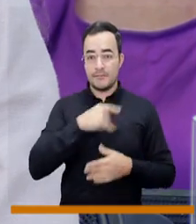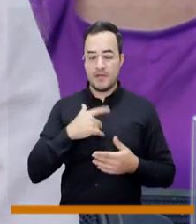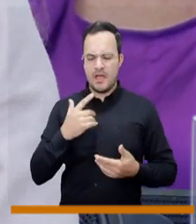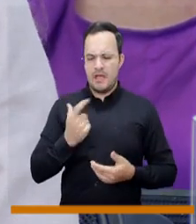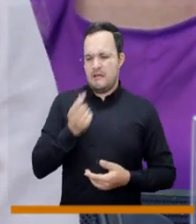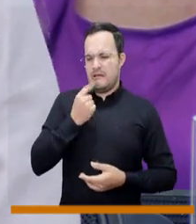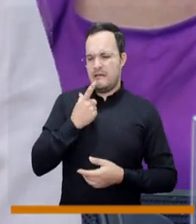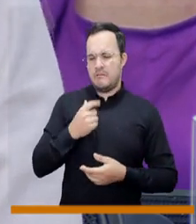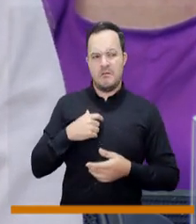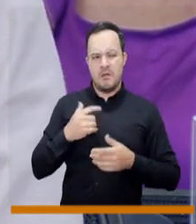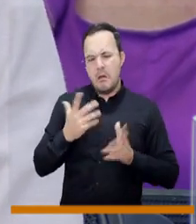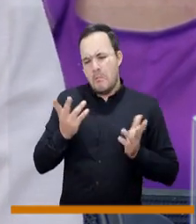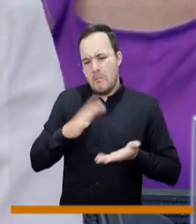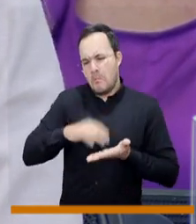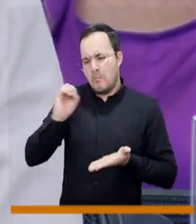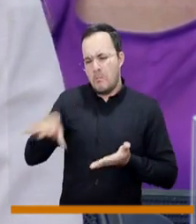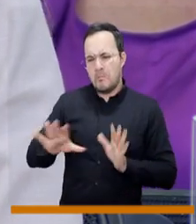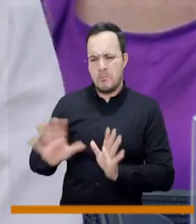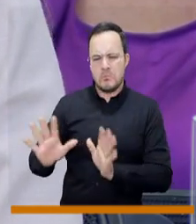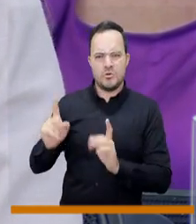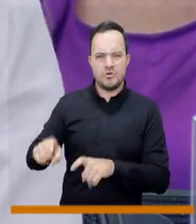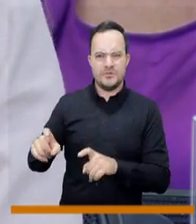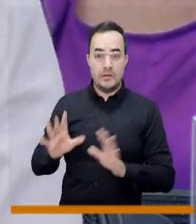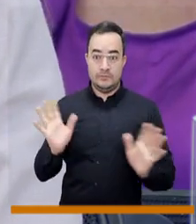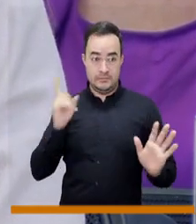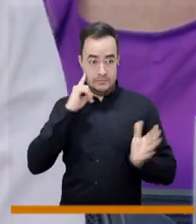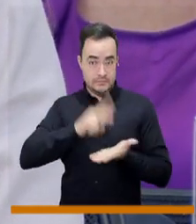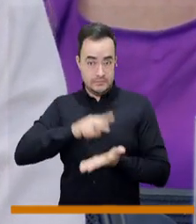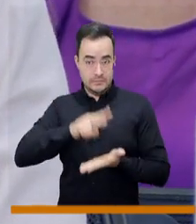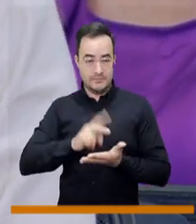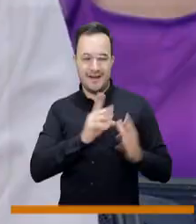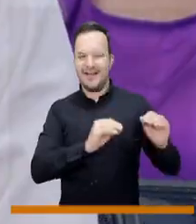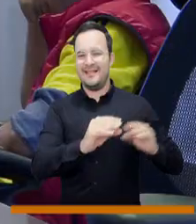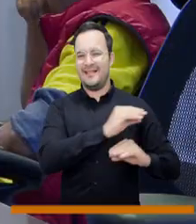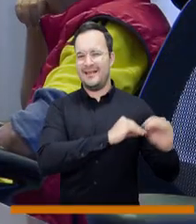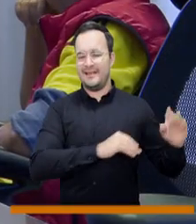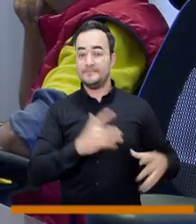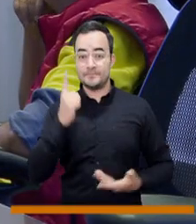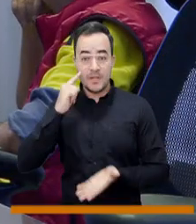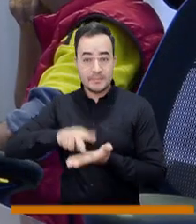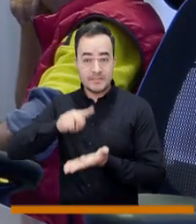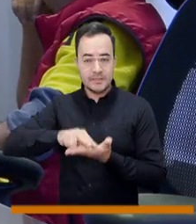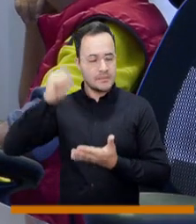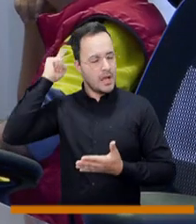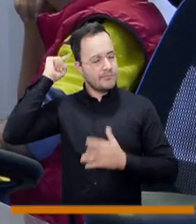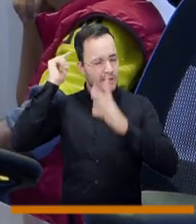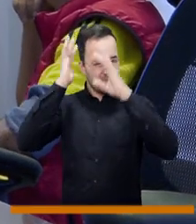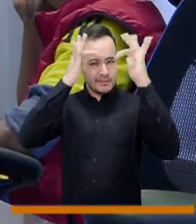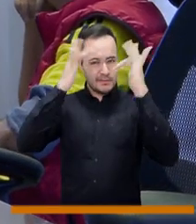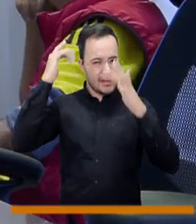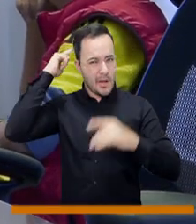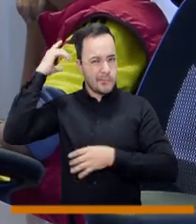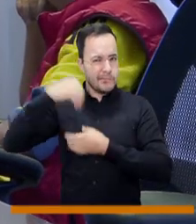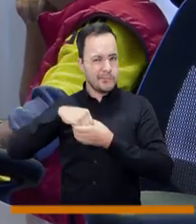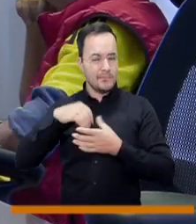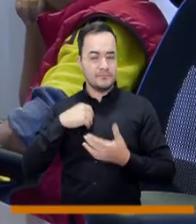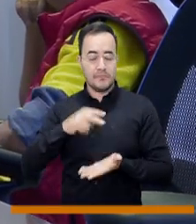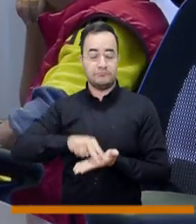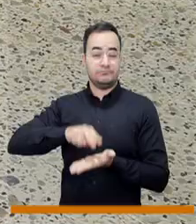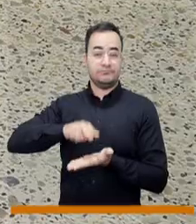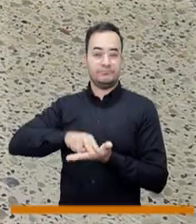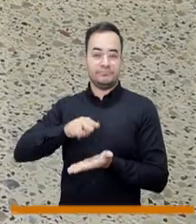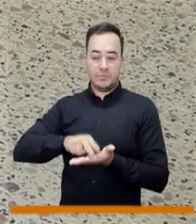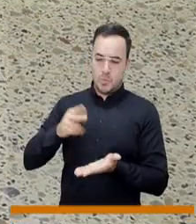podemos prescindir de los medicamentos. La epilepsia es un trastorno cerebral en el cual una persona tiene convulsiones